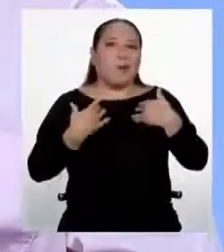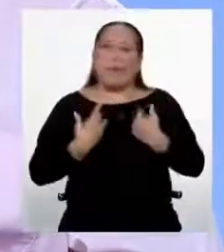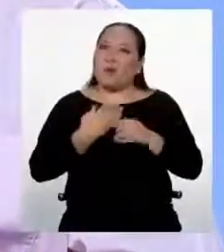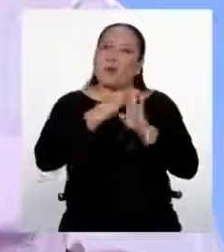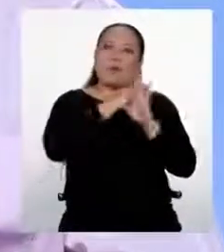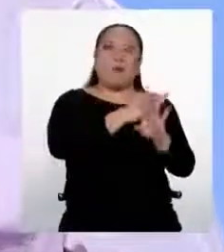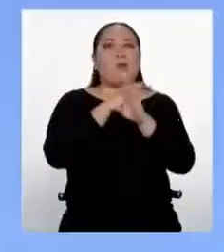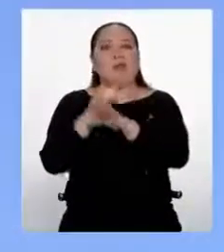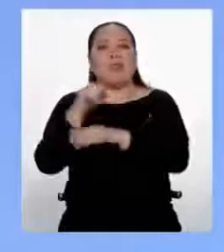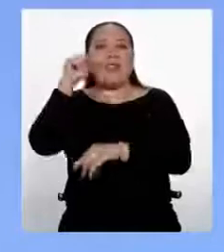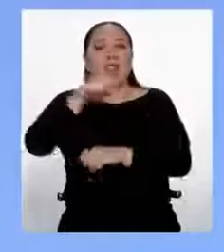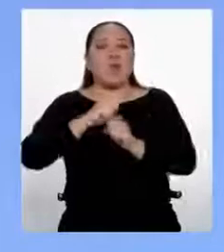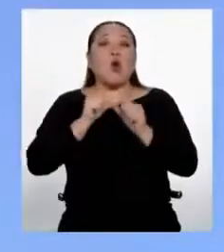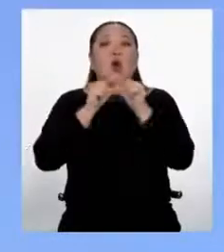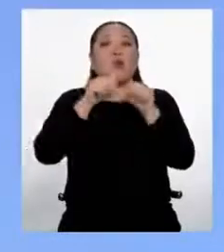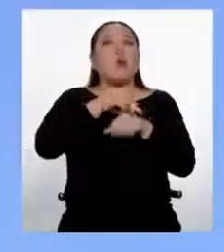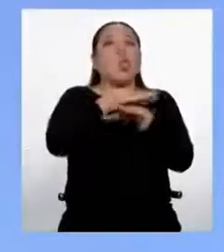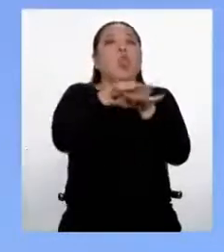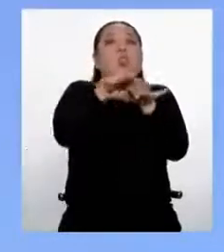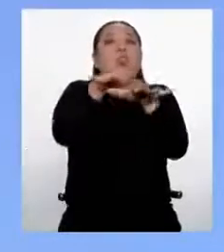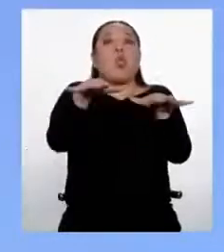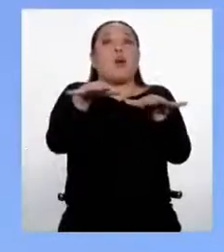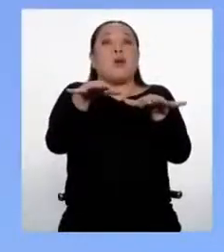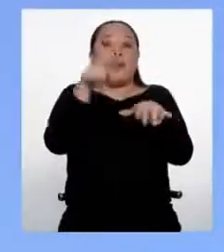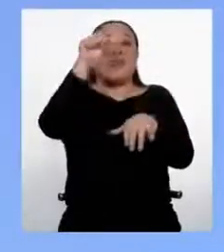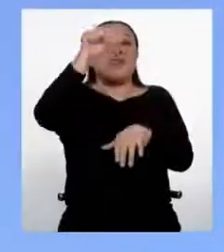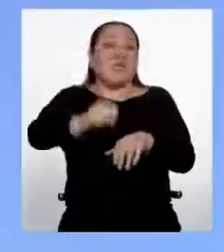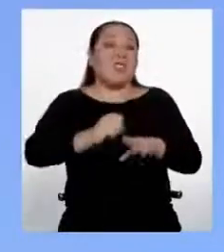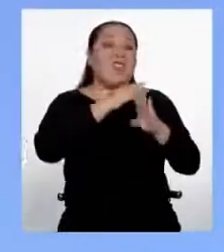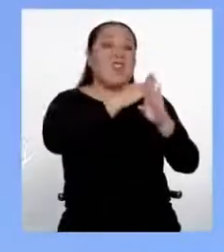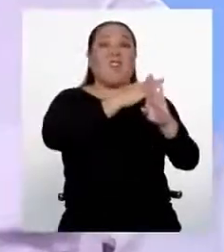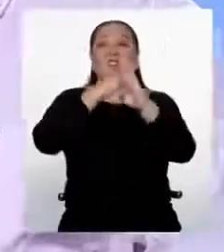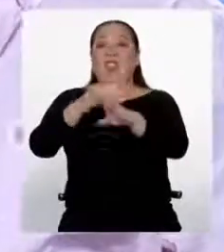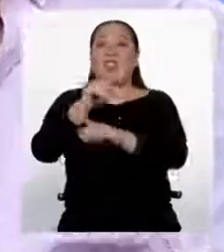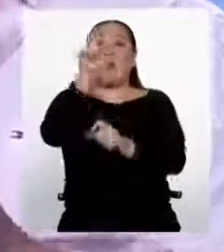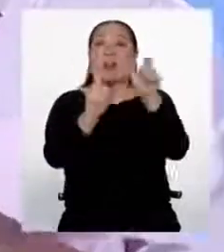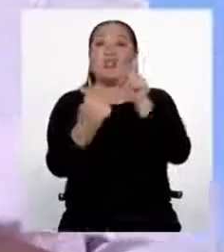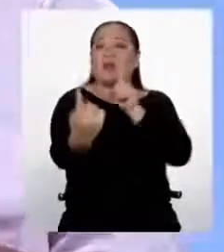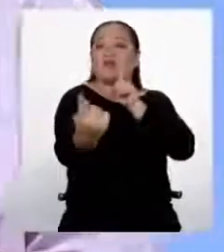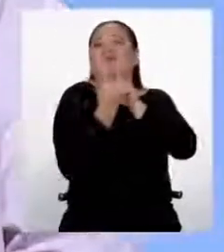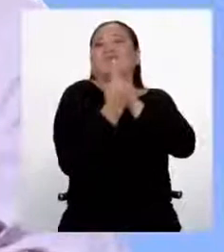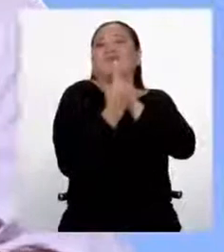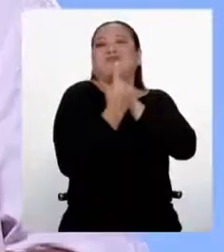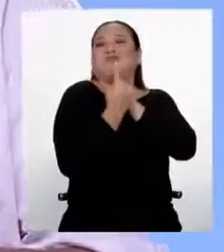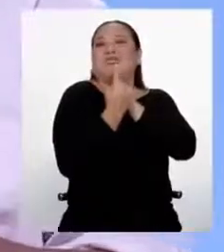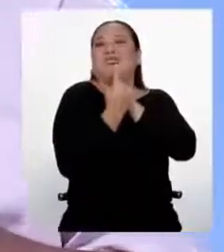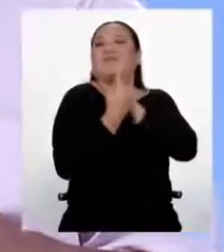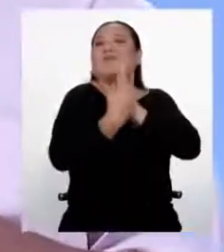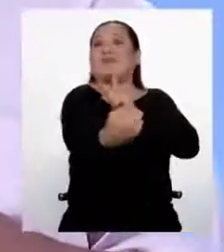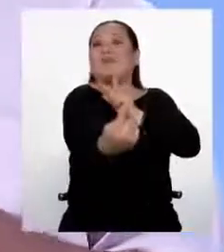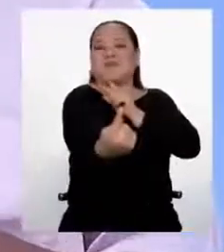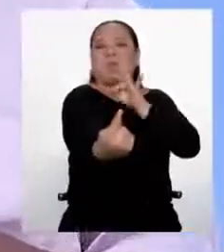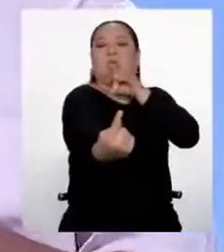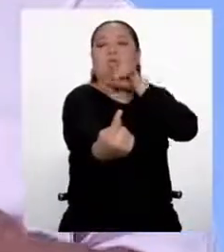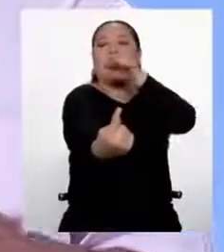-19 circule, pero podemos evitar que demasiadas personas se contagien a la vez. El distanciamiento social es una